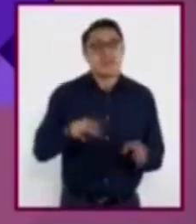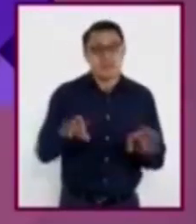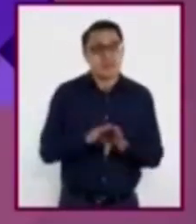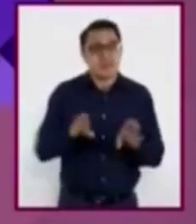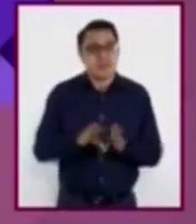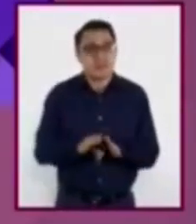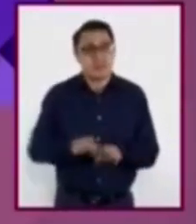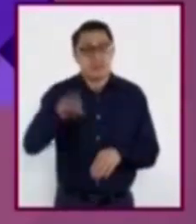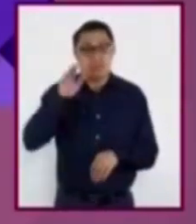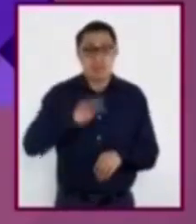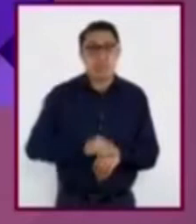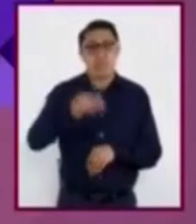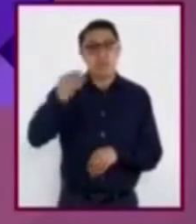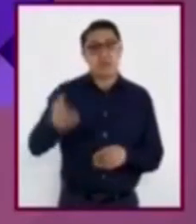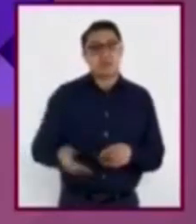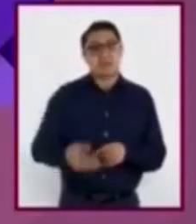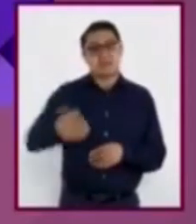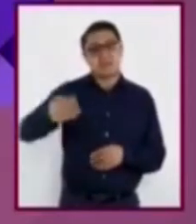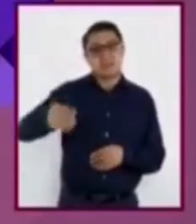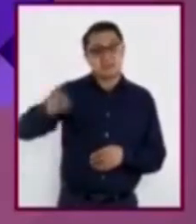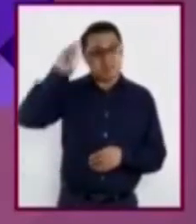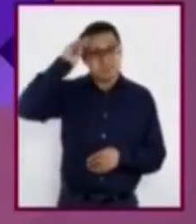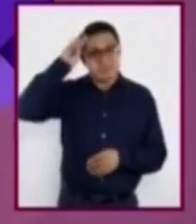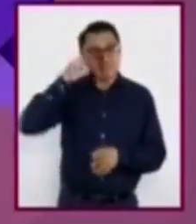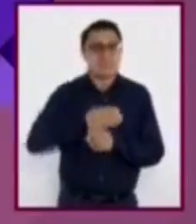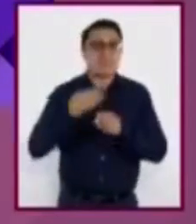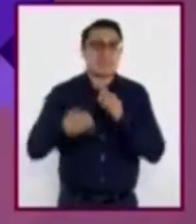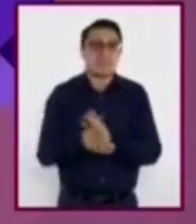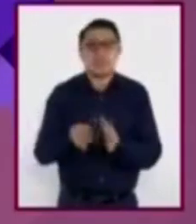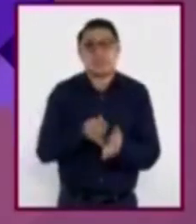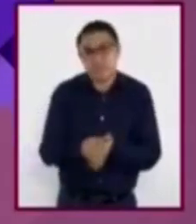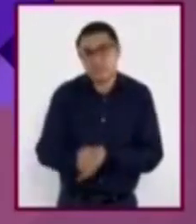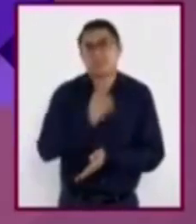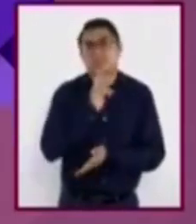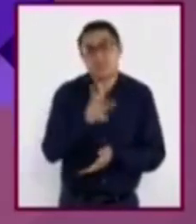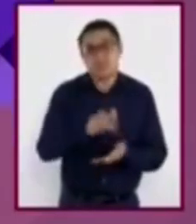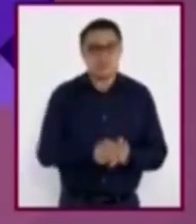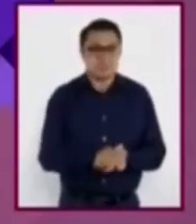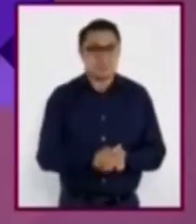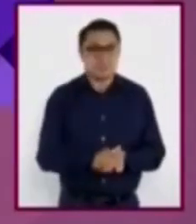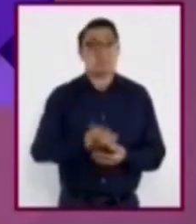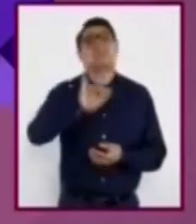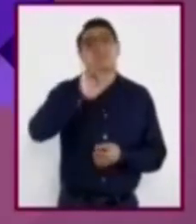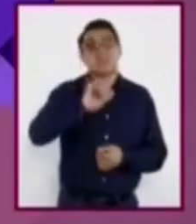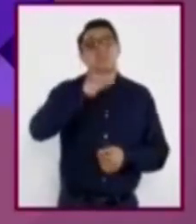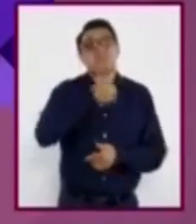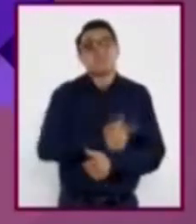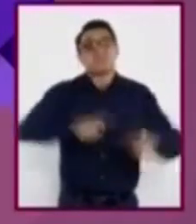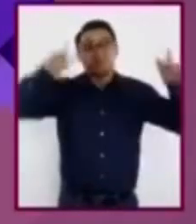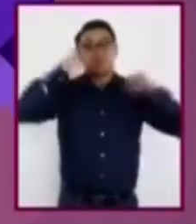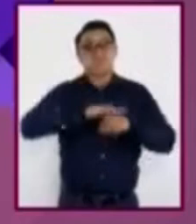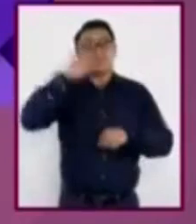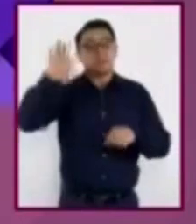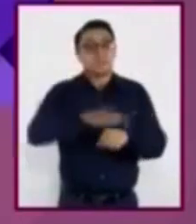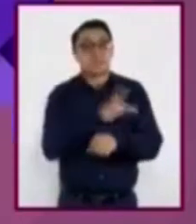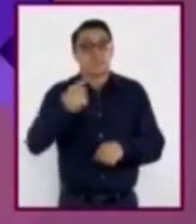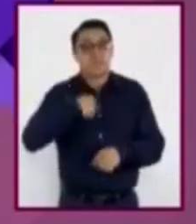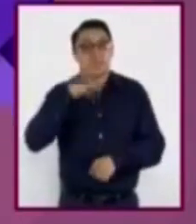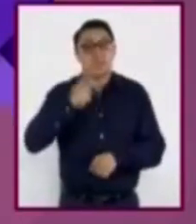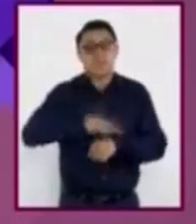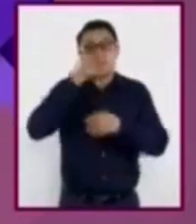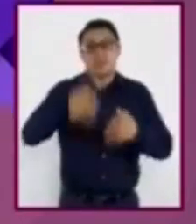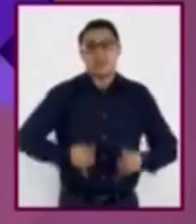de tomar mejores decisiones. Me dan mayor libertad, sobre todo porque yo estoy en una edad más desarrollada.